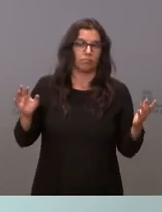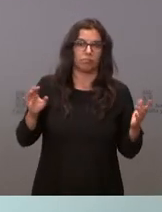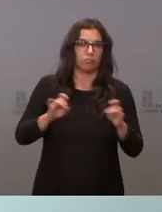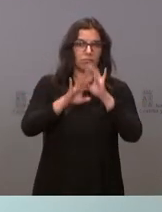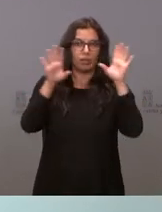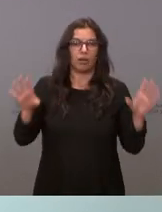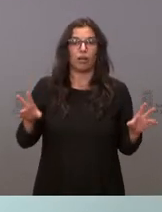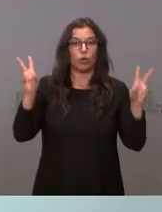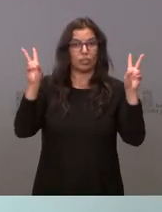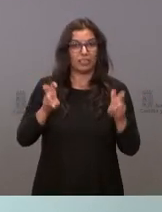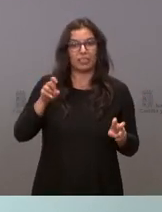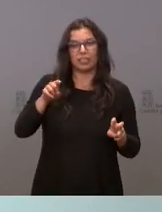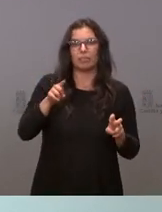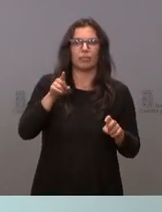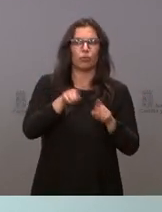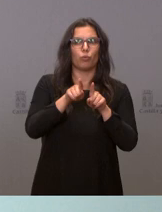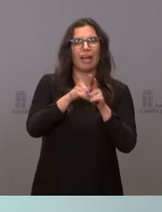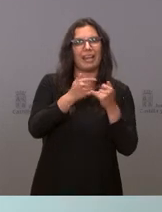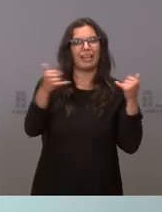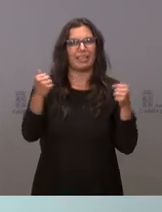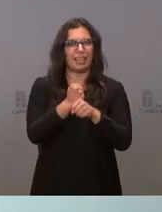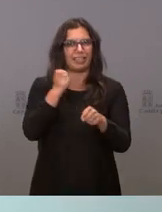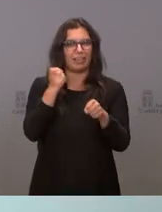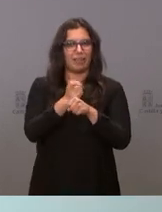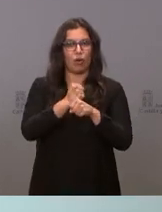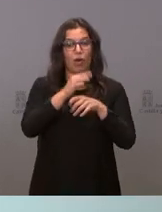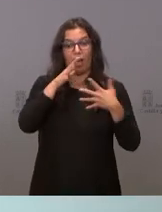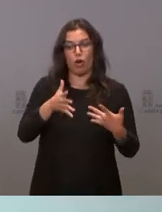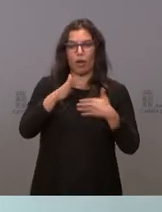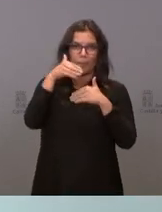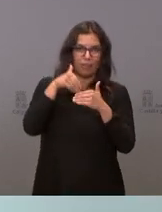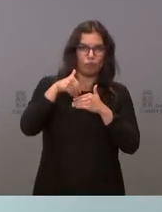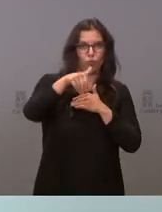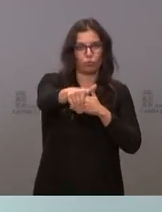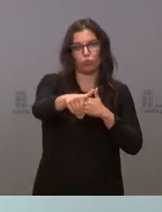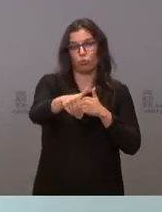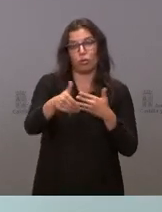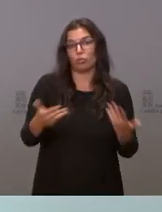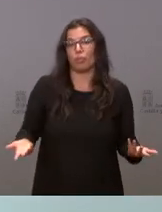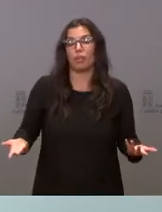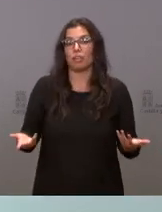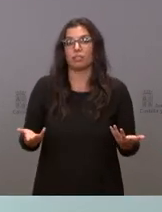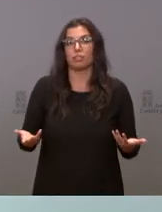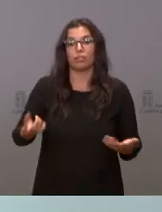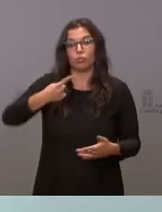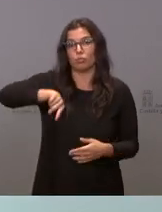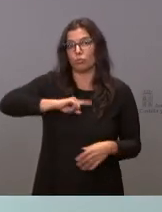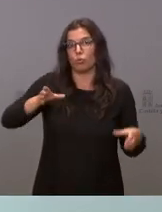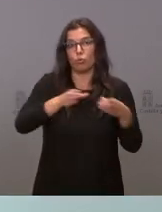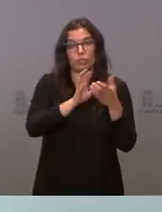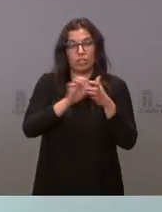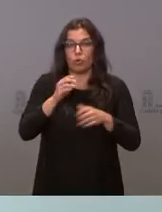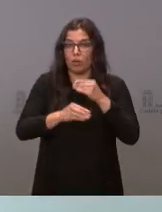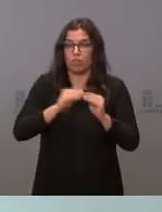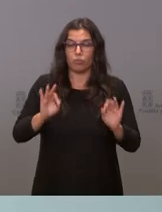es una línea de trabajo de presente y de futuro por lo tanto desde la Junta de Castilla y León